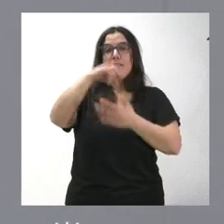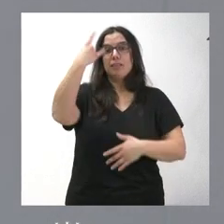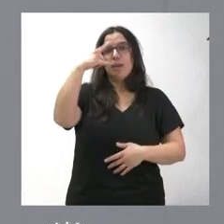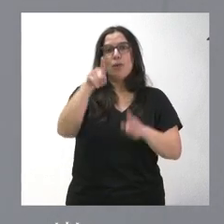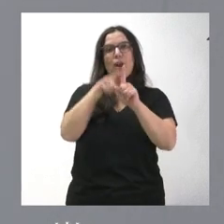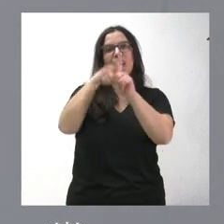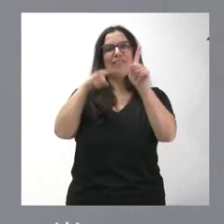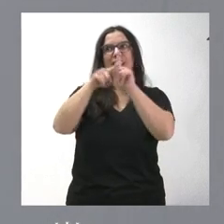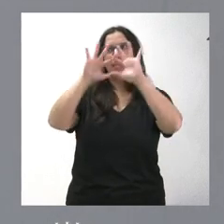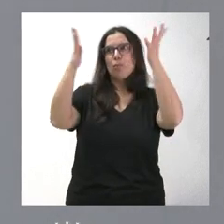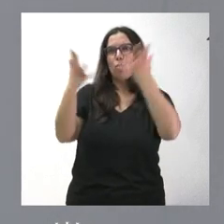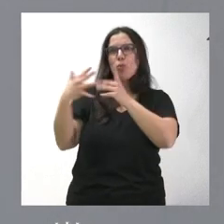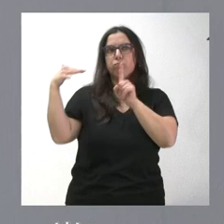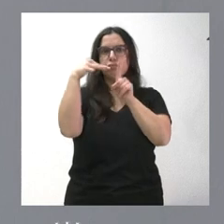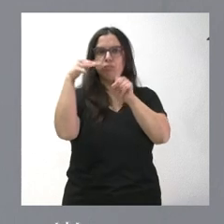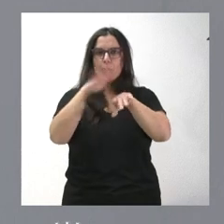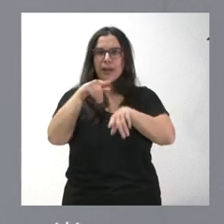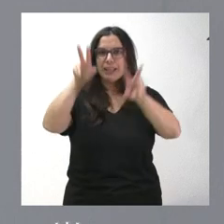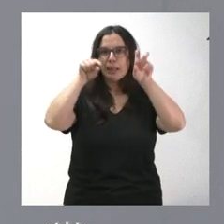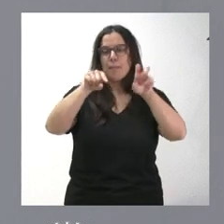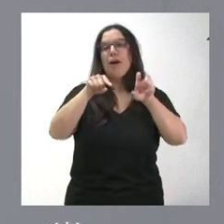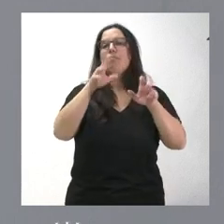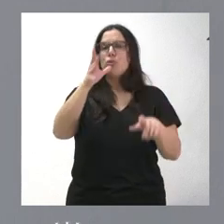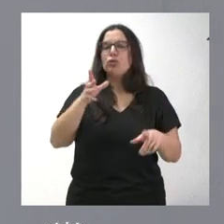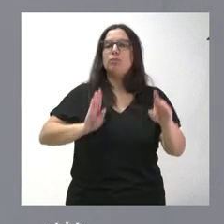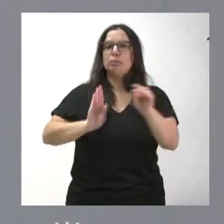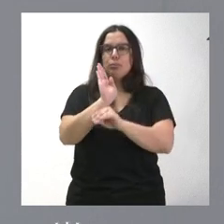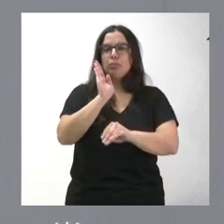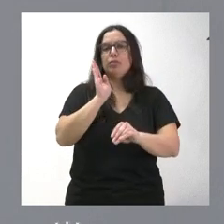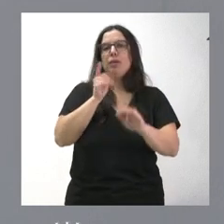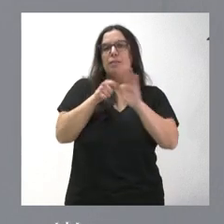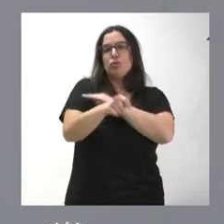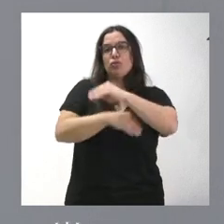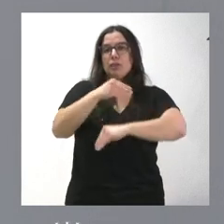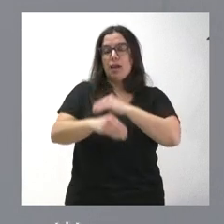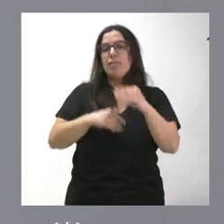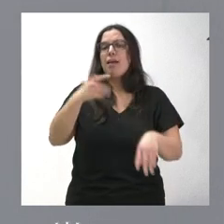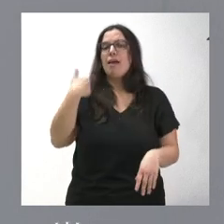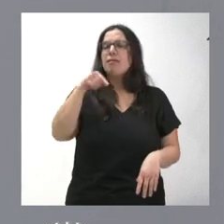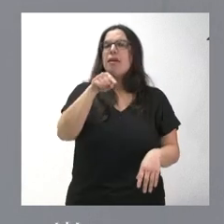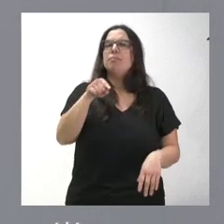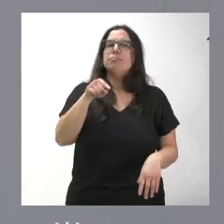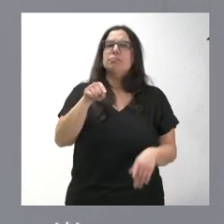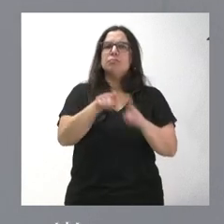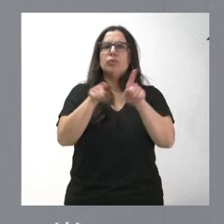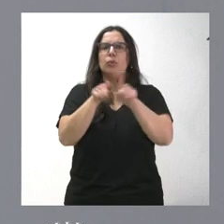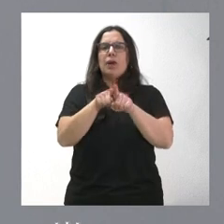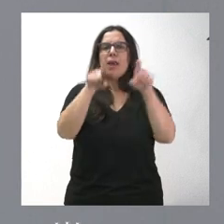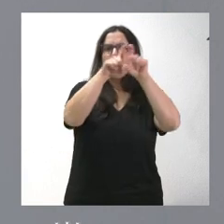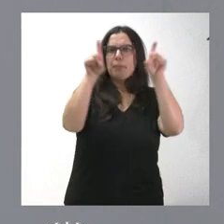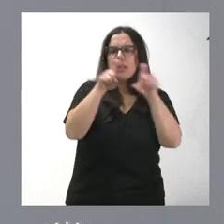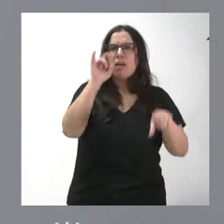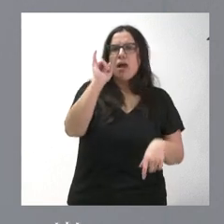en esta materia y para ello se destina este tipo de inversiones, donde hay un ecosistema muy importante tanto de empresas